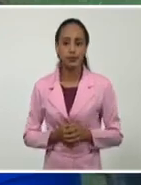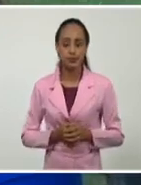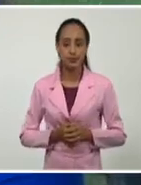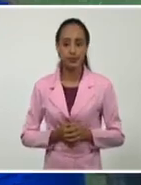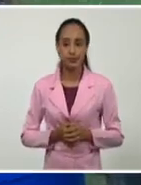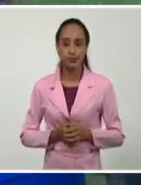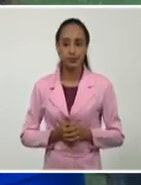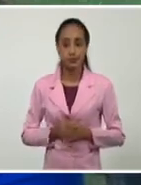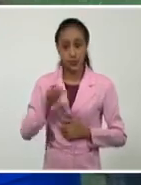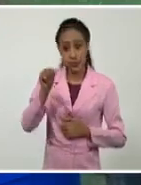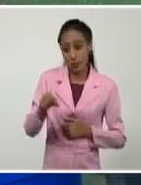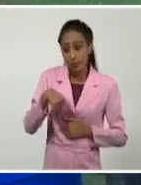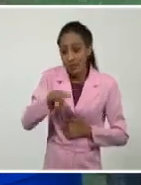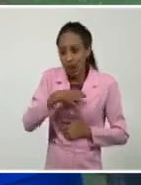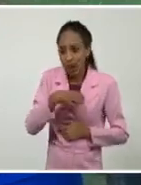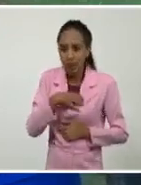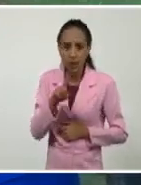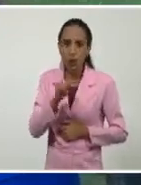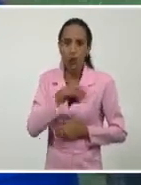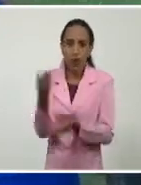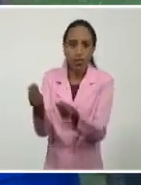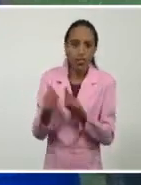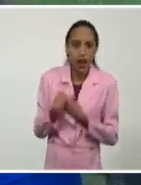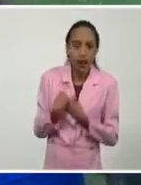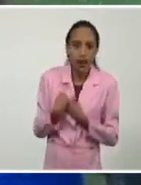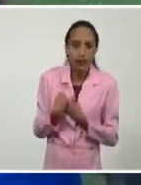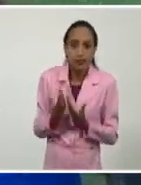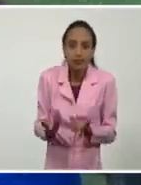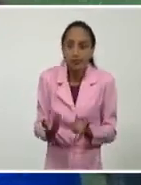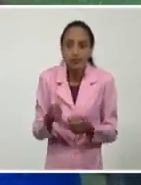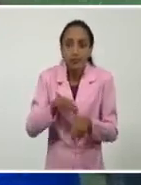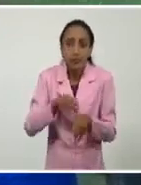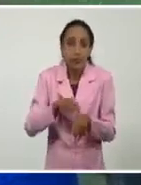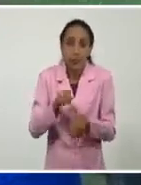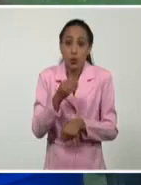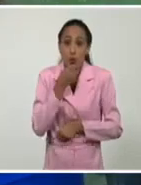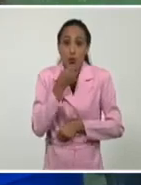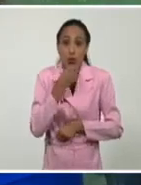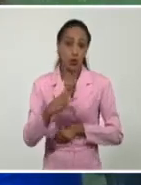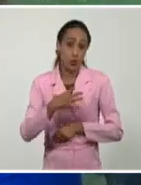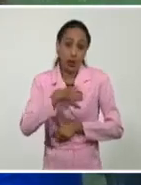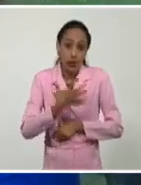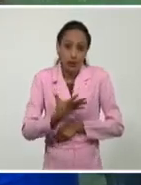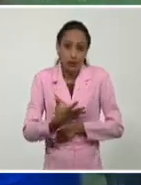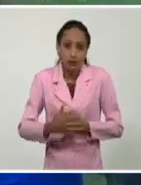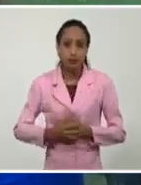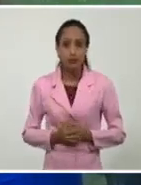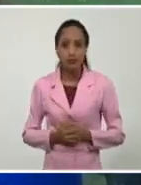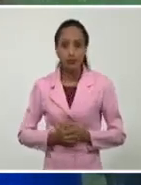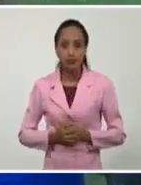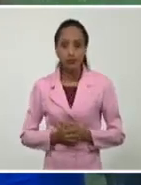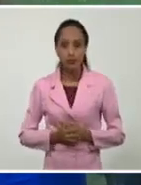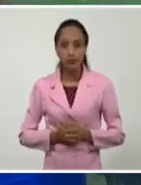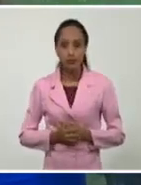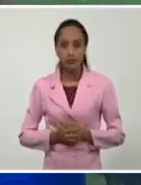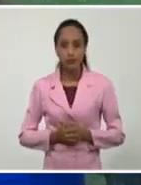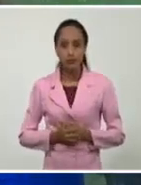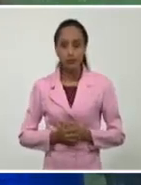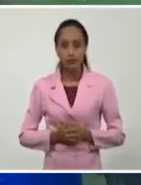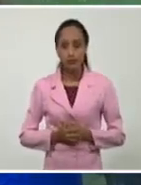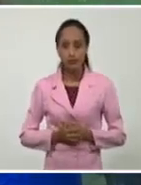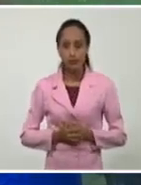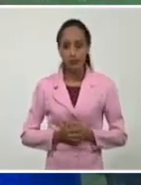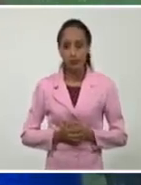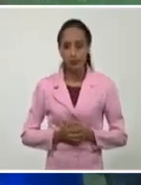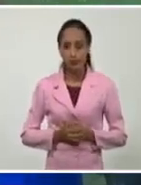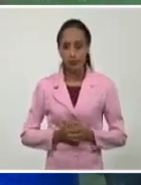no la quiere dar, pues en ese momento no la pude tener, y, pues, debido a